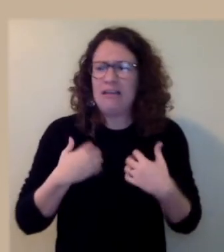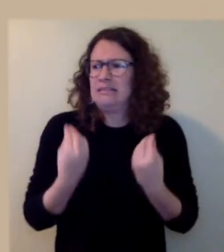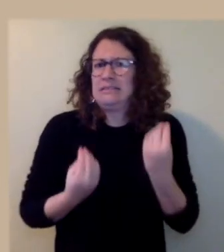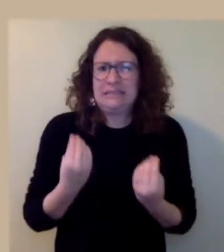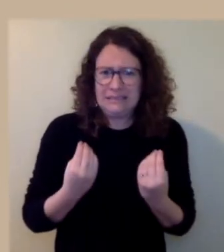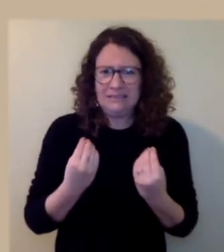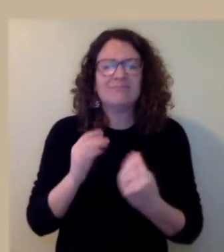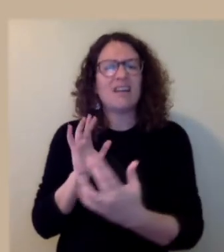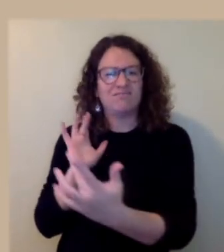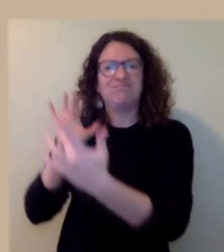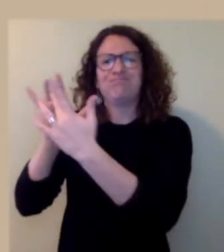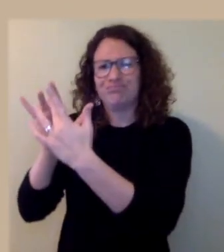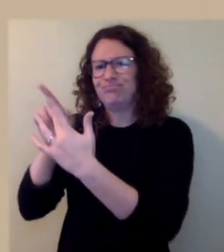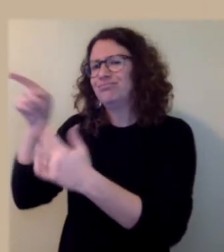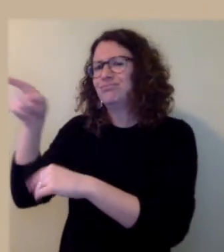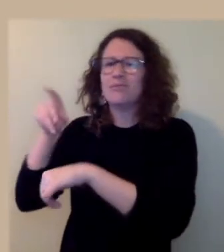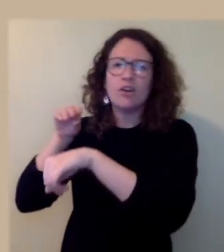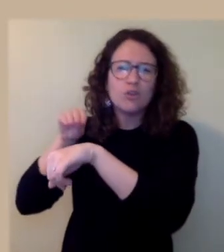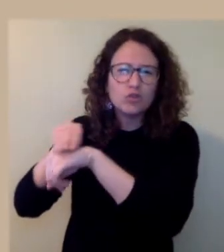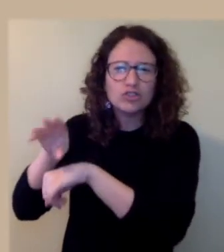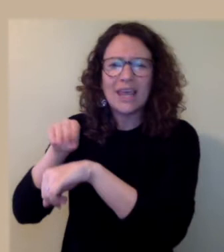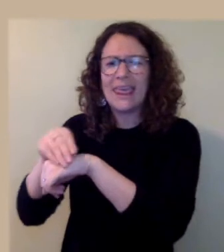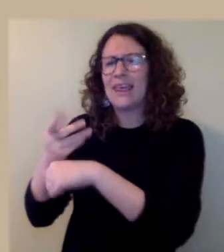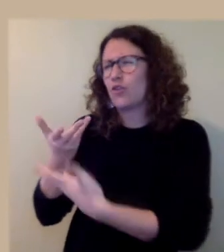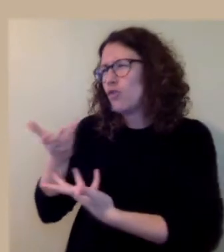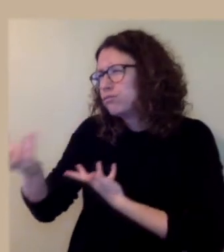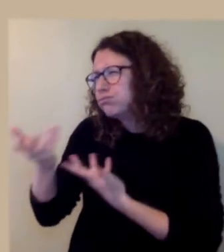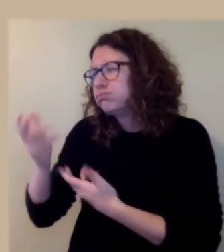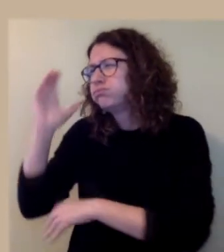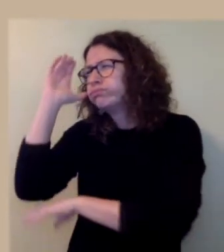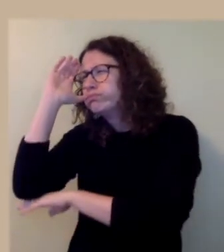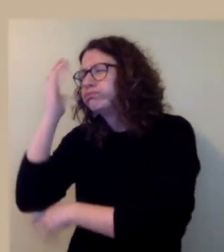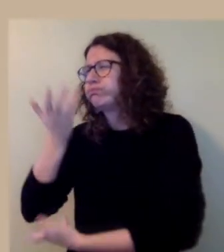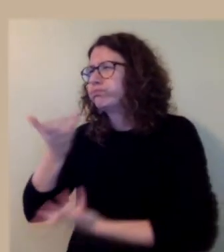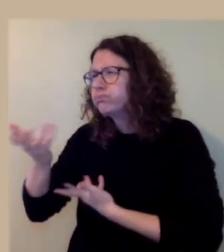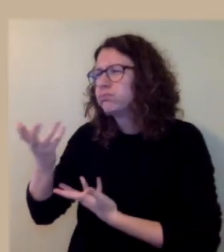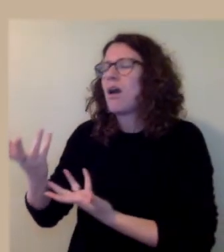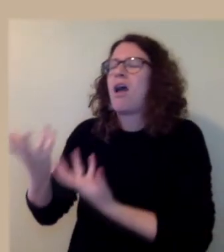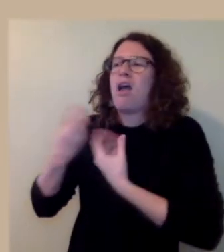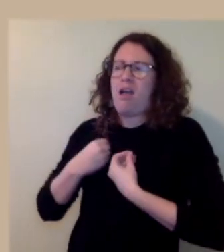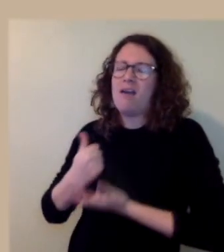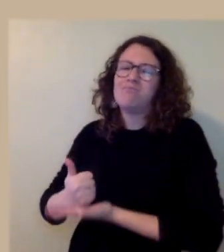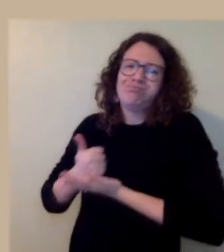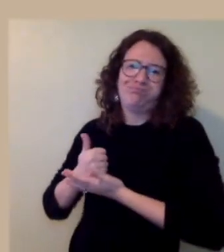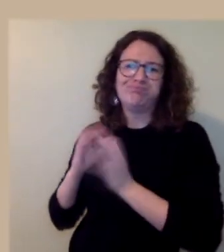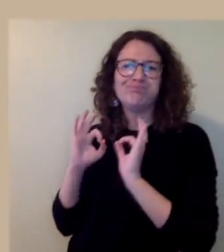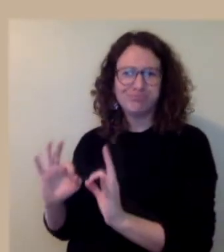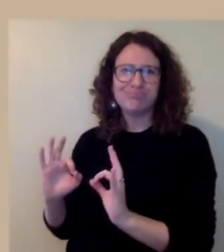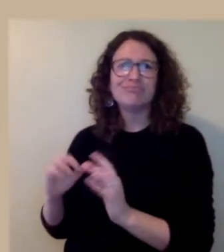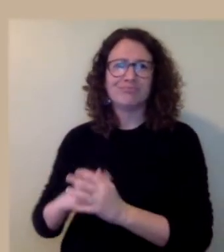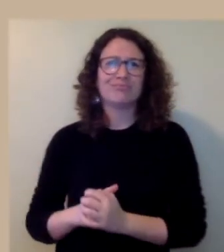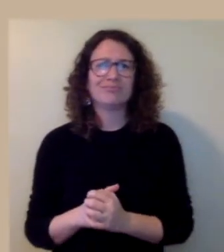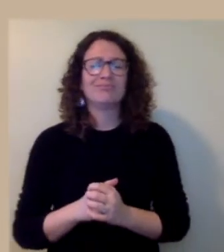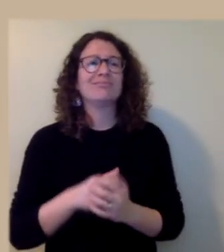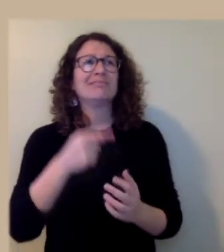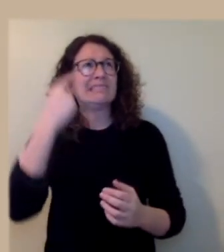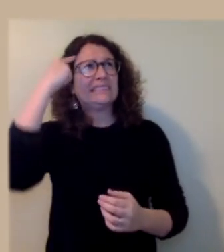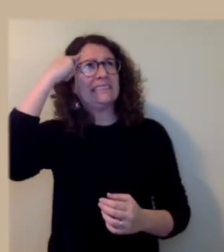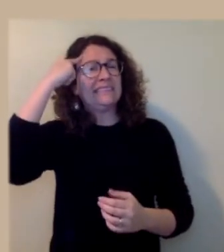consejero. Haz un plan por si llegaras a necesitar atención médica, física y mental. ¿A quién llamar y a dónde acudir?